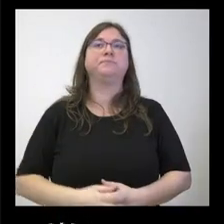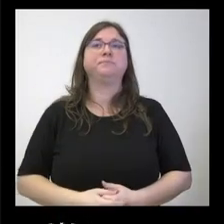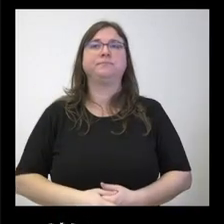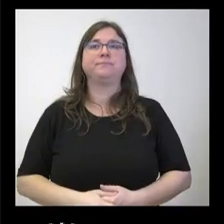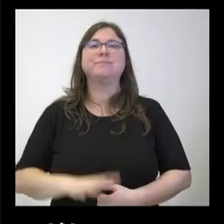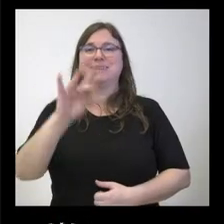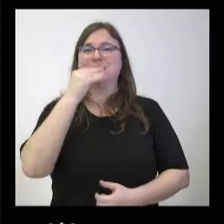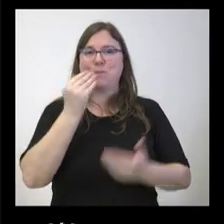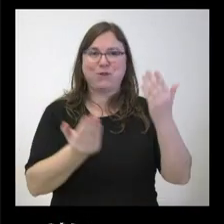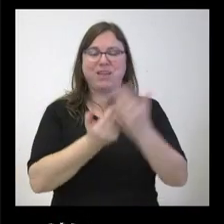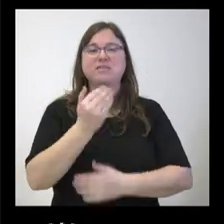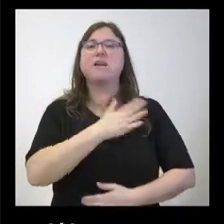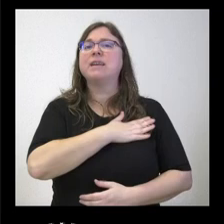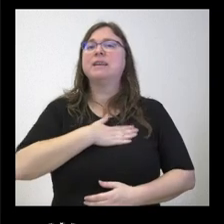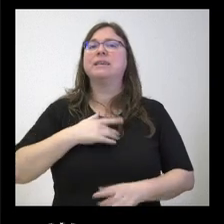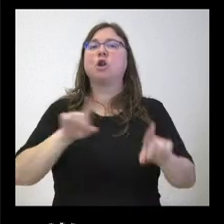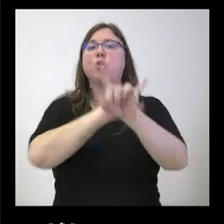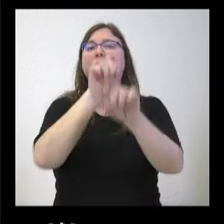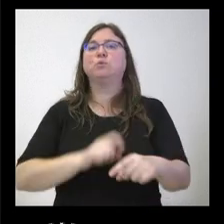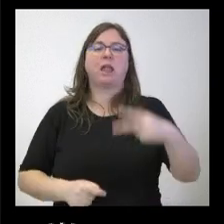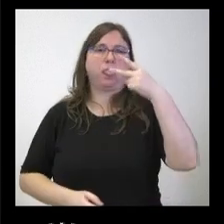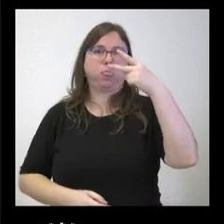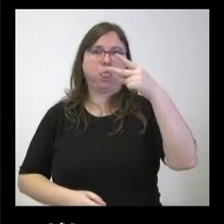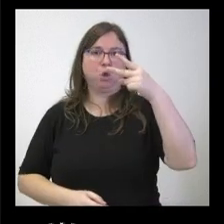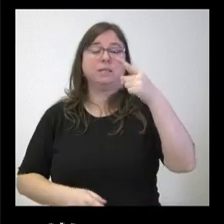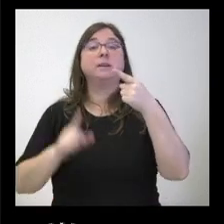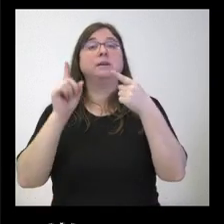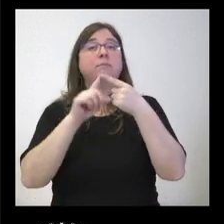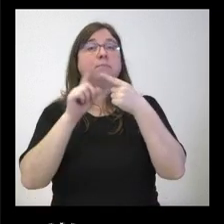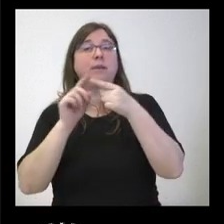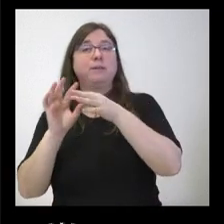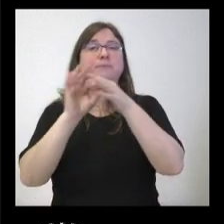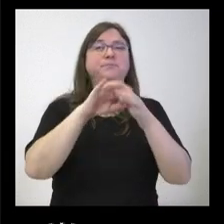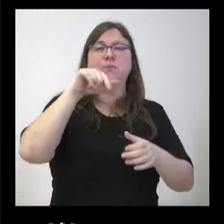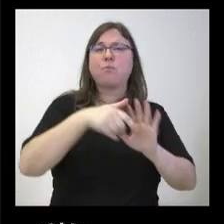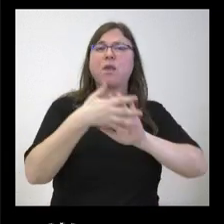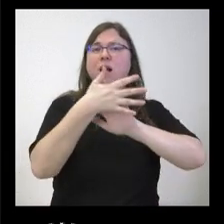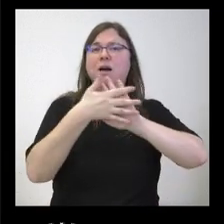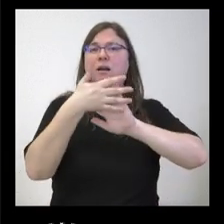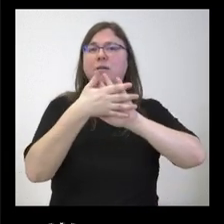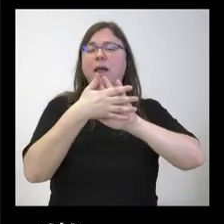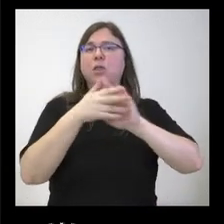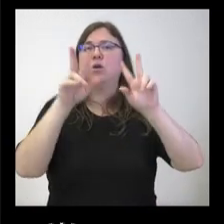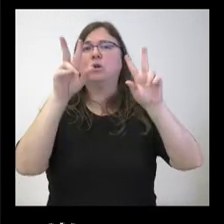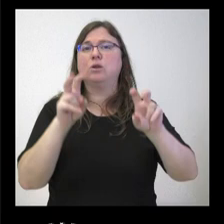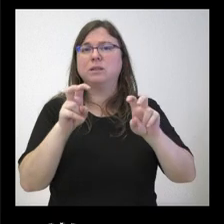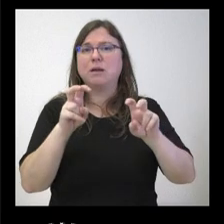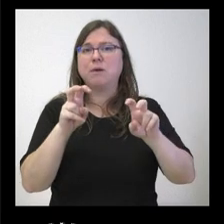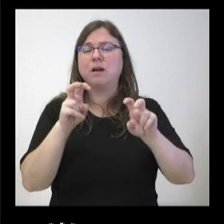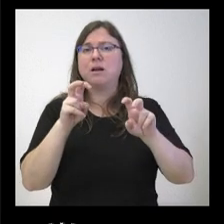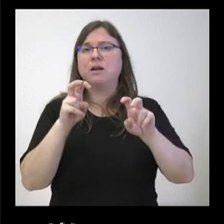Sí, muy buenas yo quería hacer dos preguntas la primera en relación a algo que se ha hablado en la sala sobre esos refuerzos